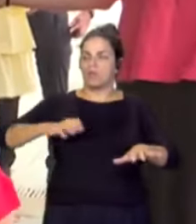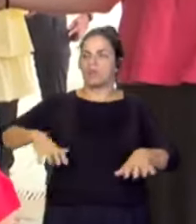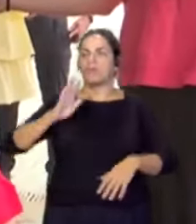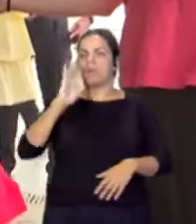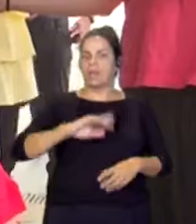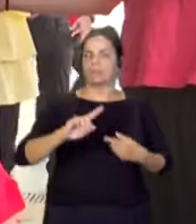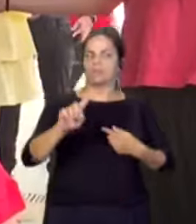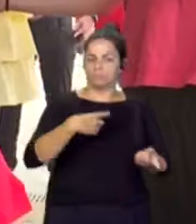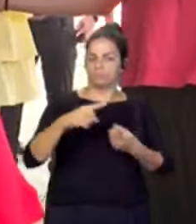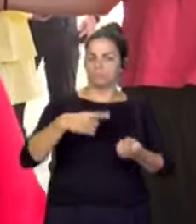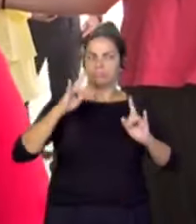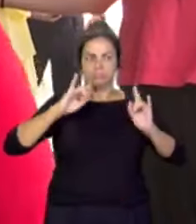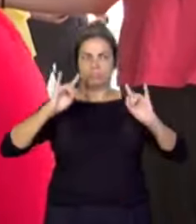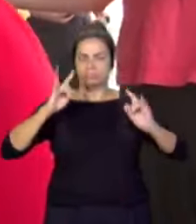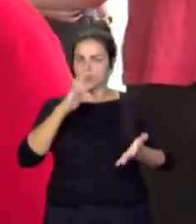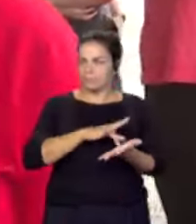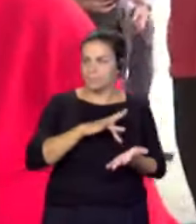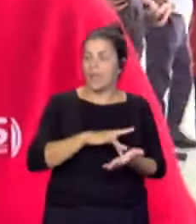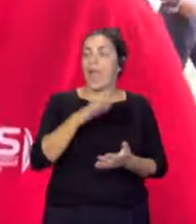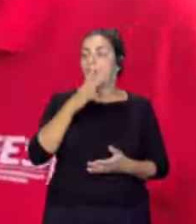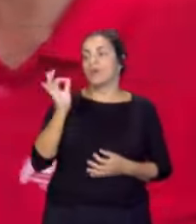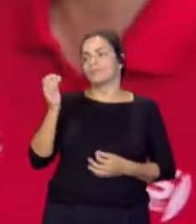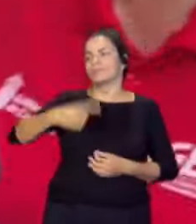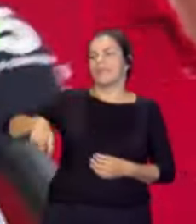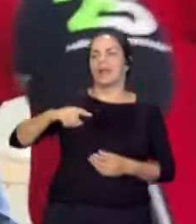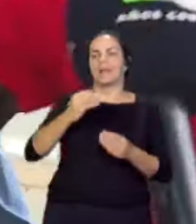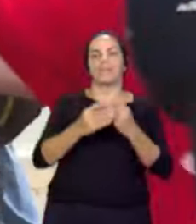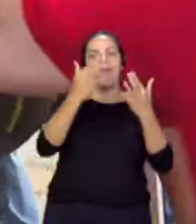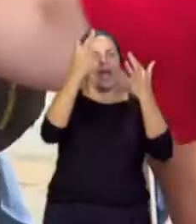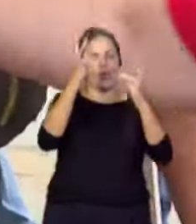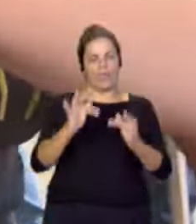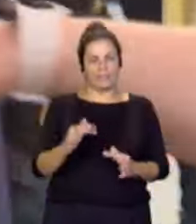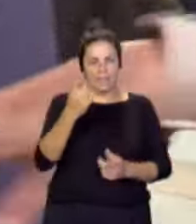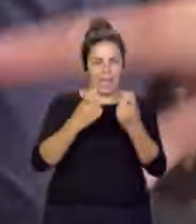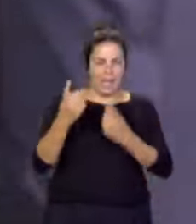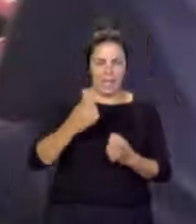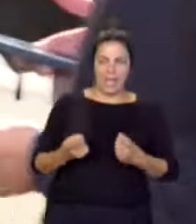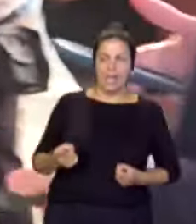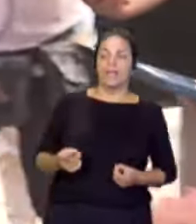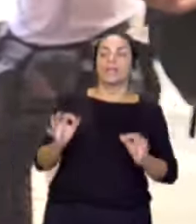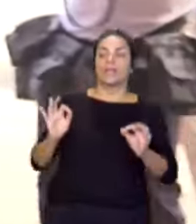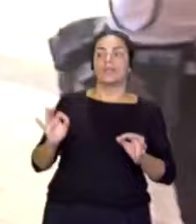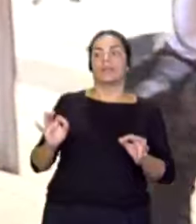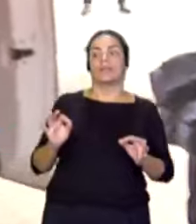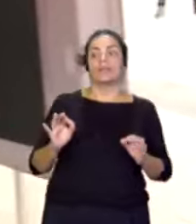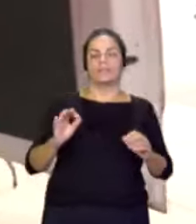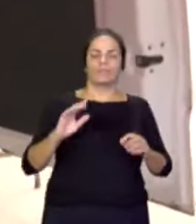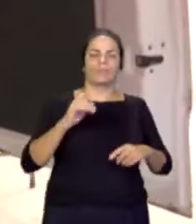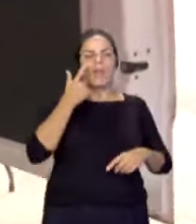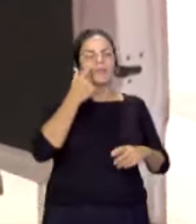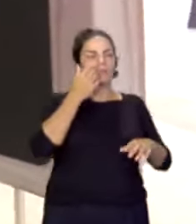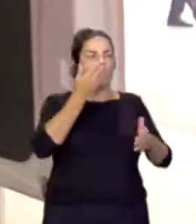alerta, ahora están haciendo como una encuesta, y esta encuesta pues está valorándose por municipio,